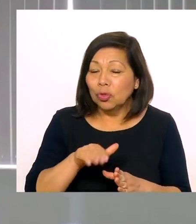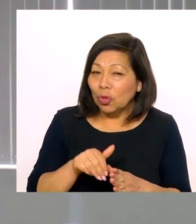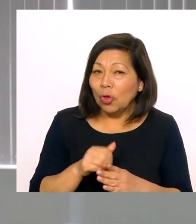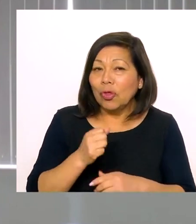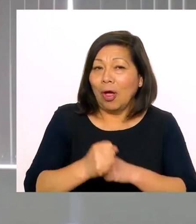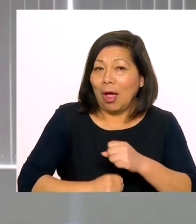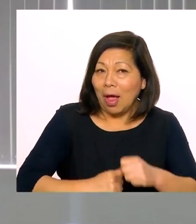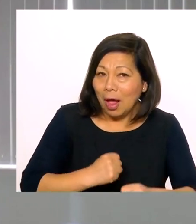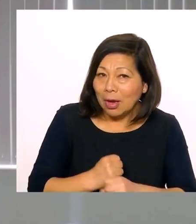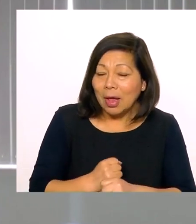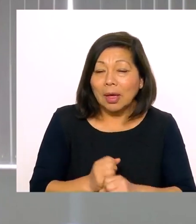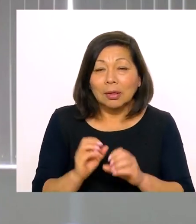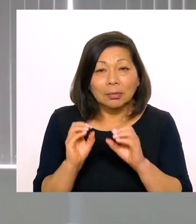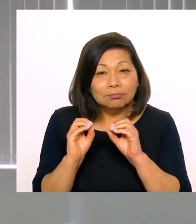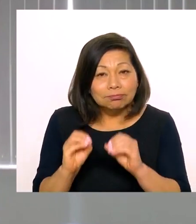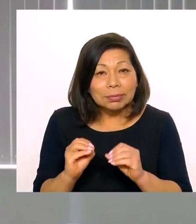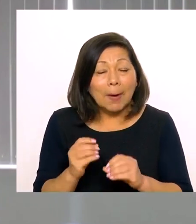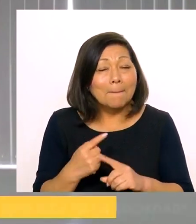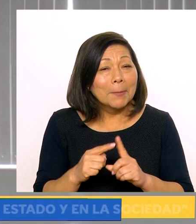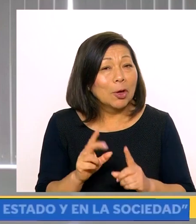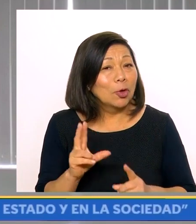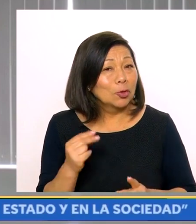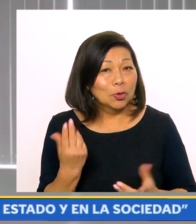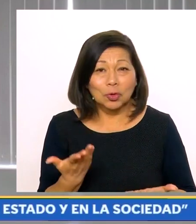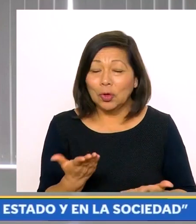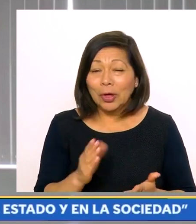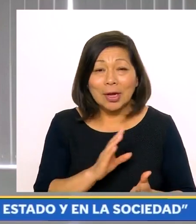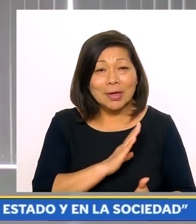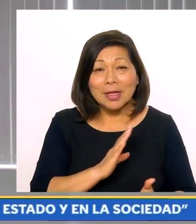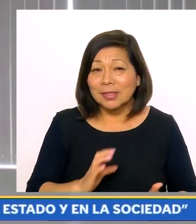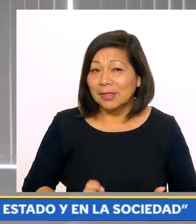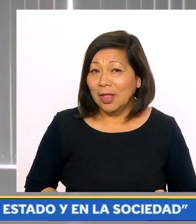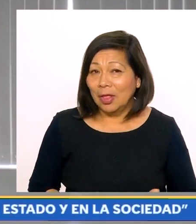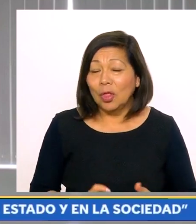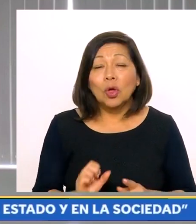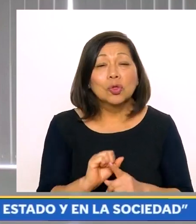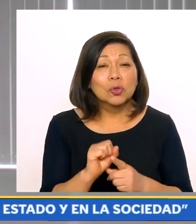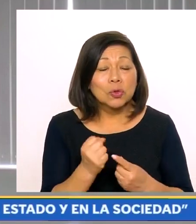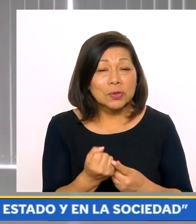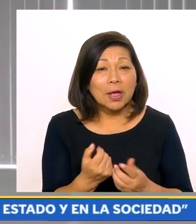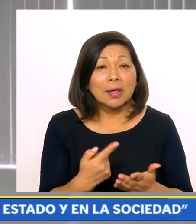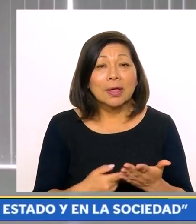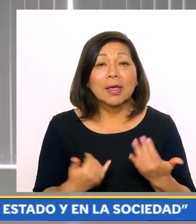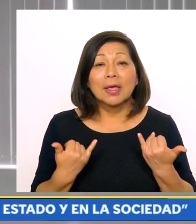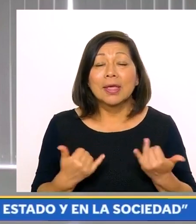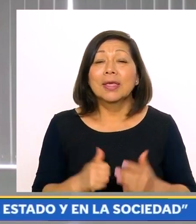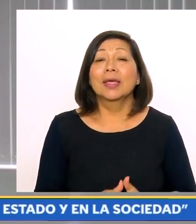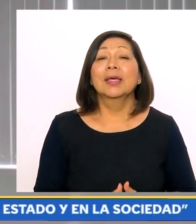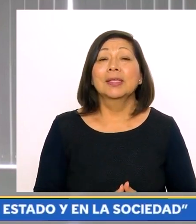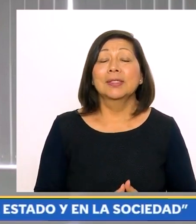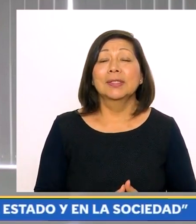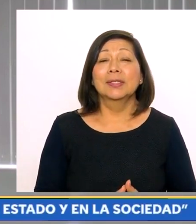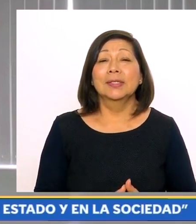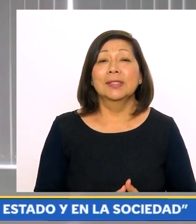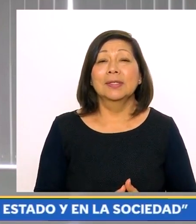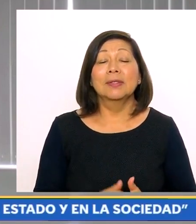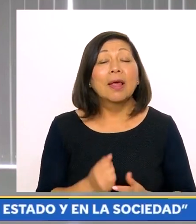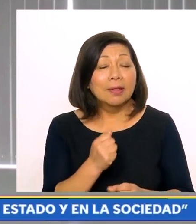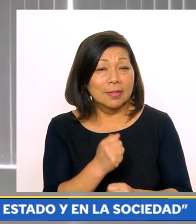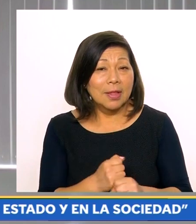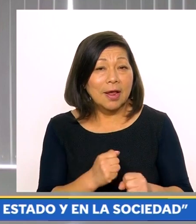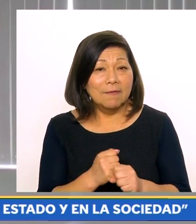un trabajo de todo el año, porque tenemos que generar más conciencia, no solamente en todo el Estado, sino también a la sociedad.